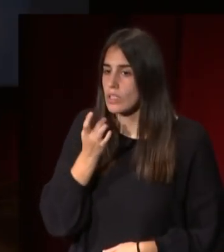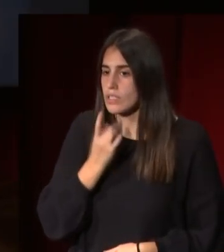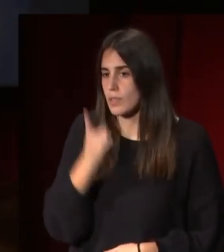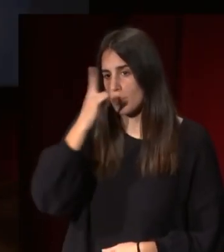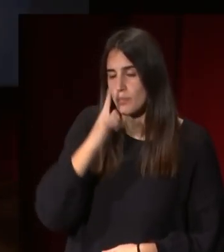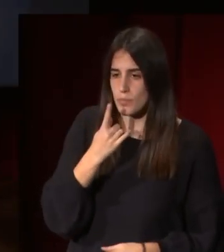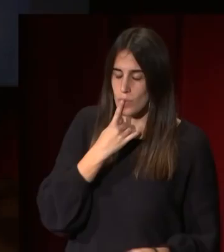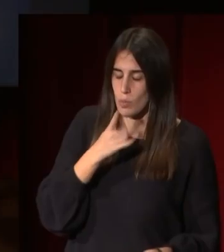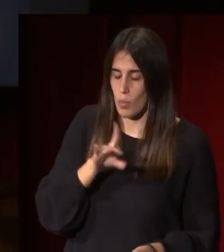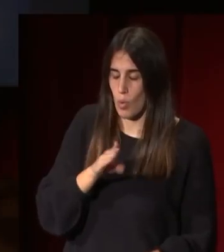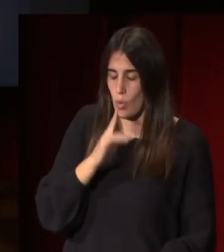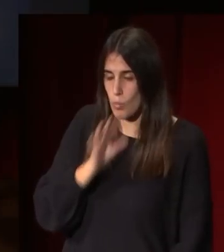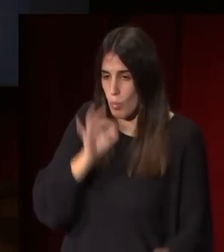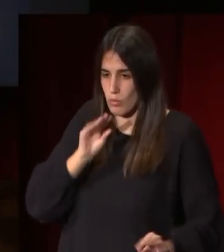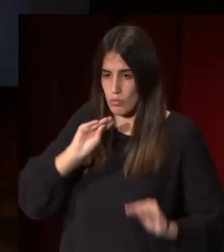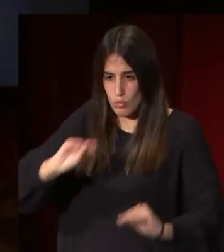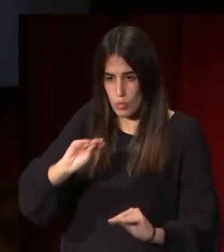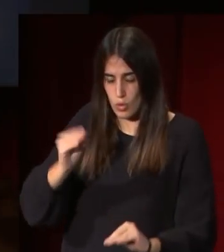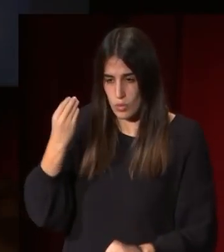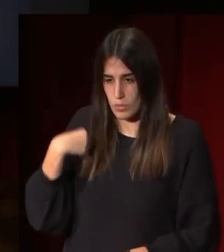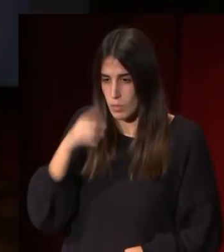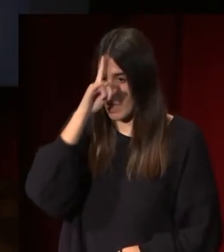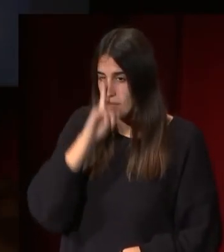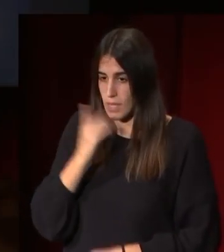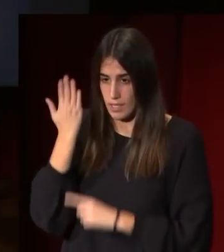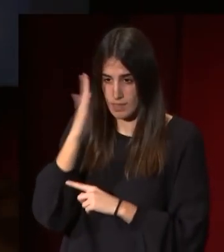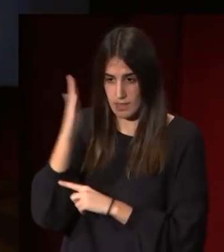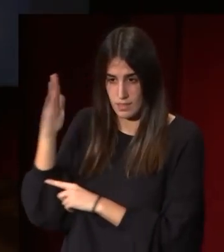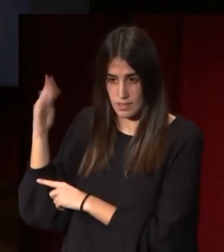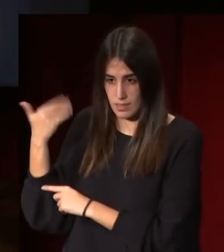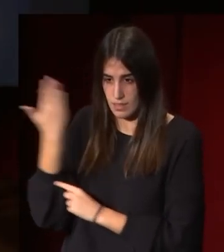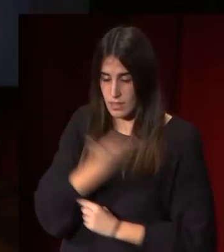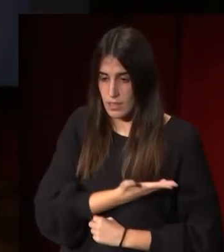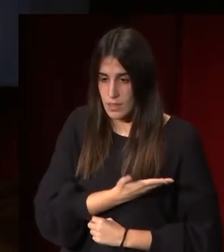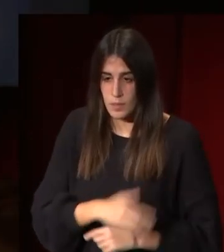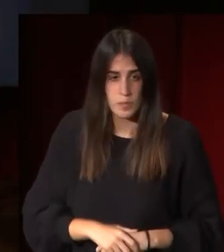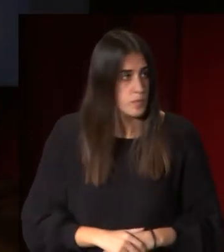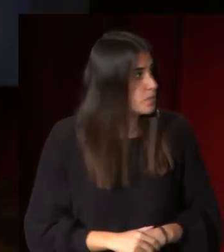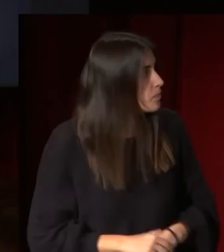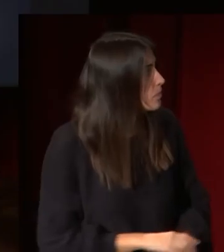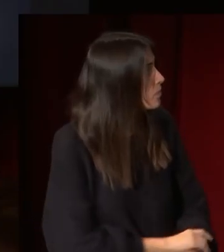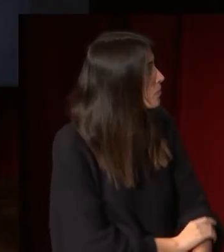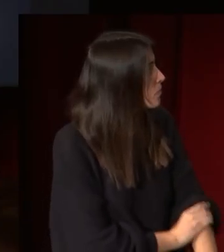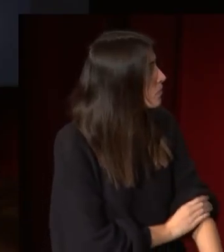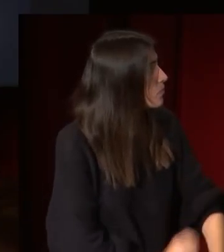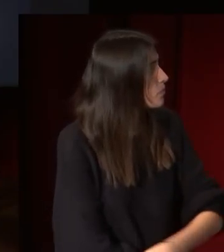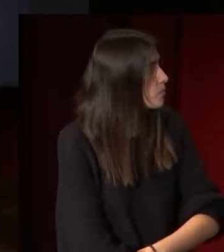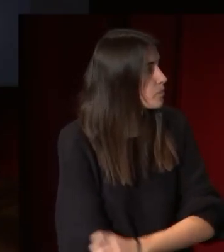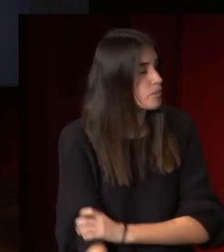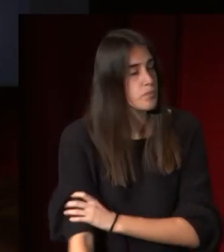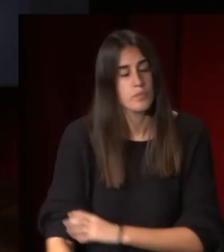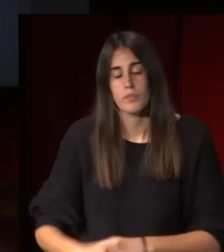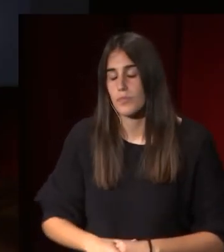como en estas imágenes que les proyecto pero sobre todo cuando representaba